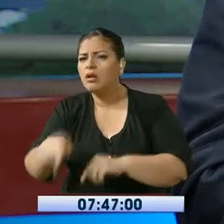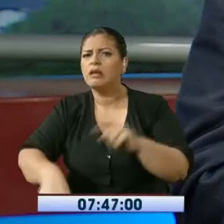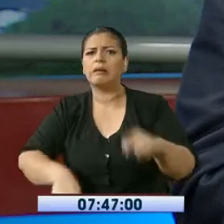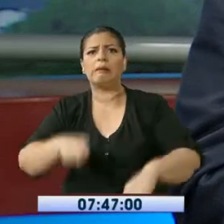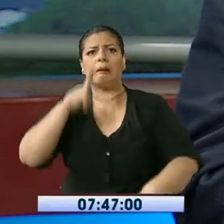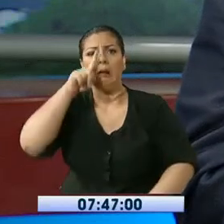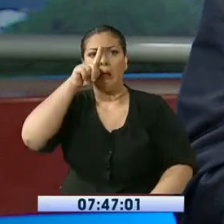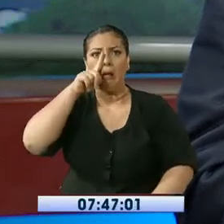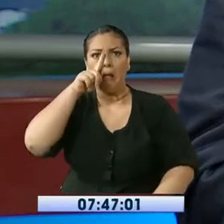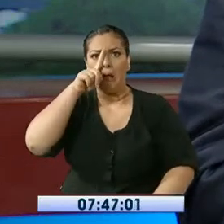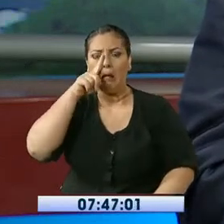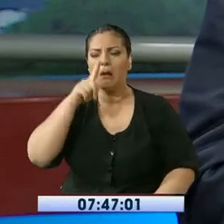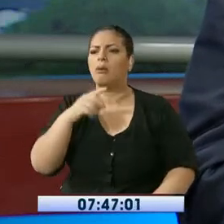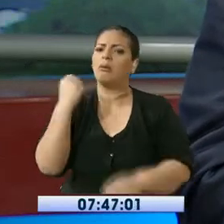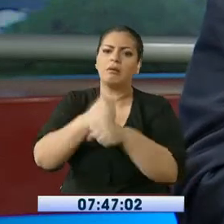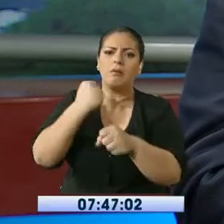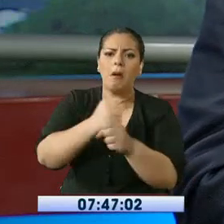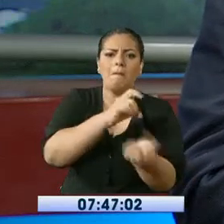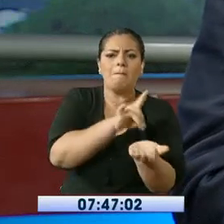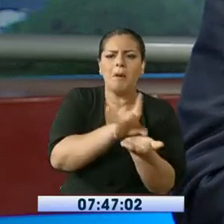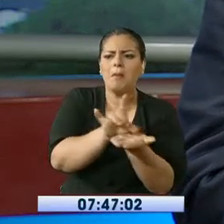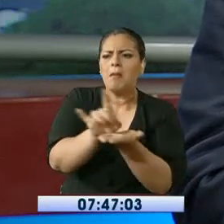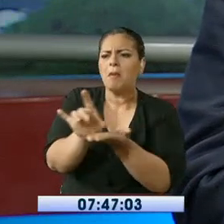la reducción del Producto Interno Bruto.